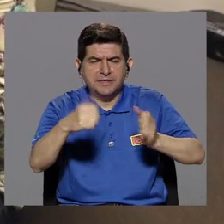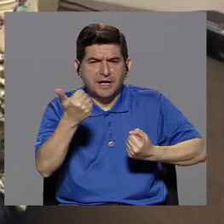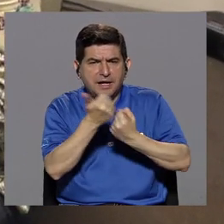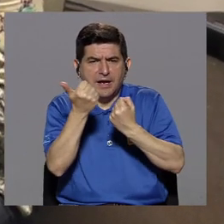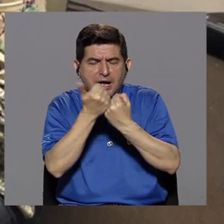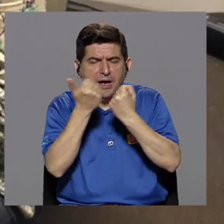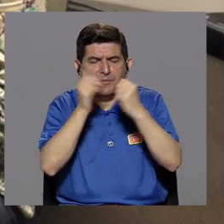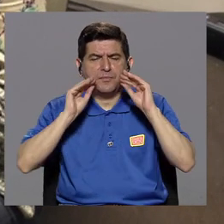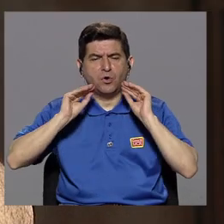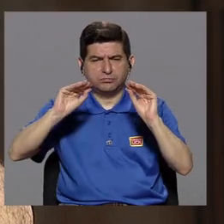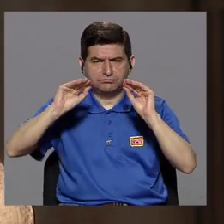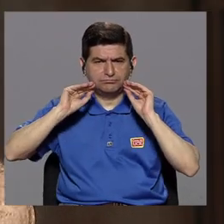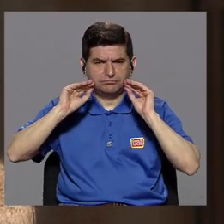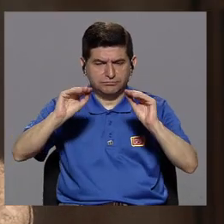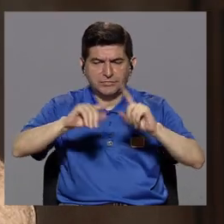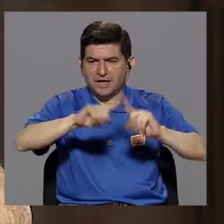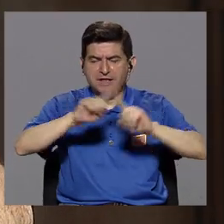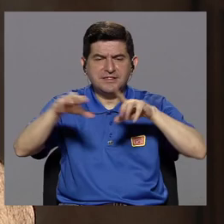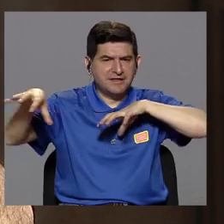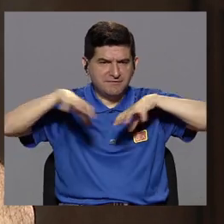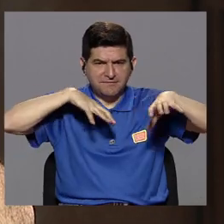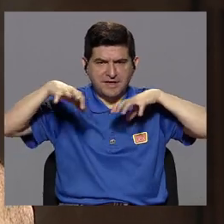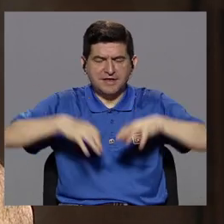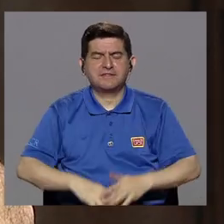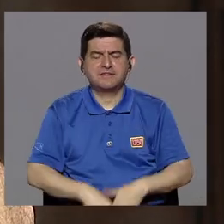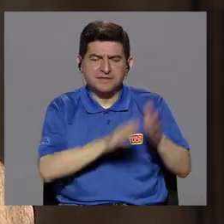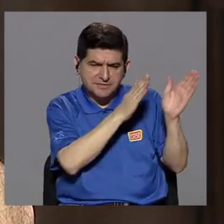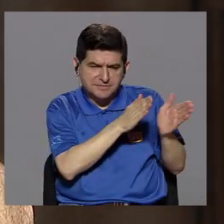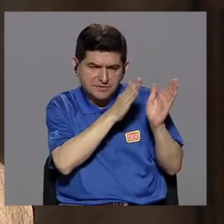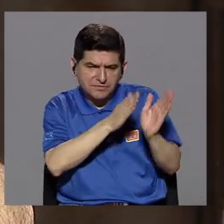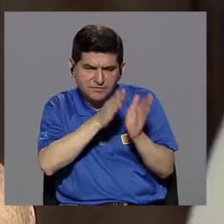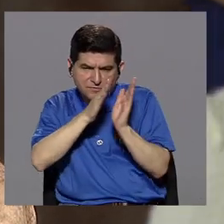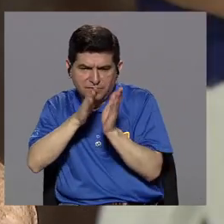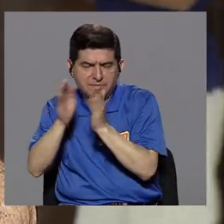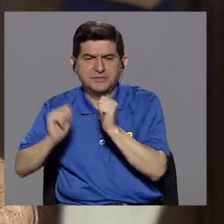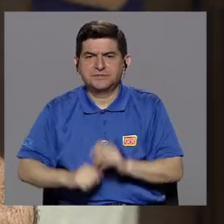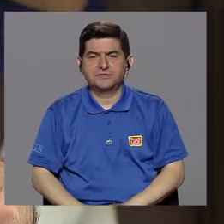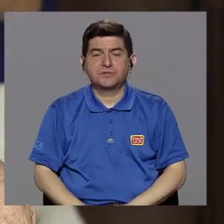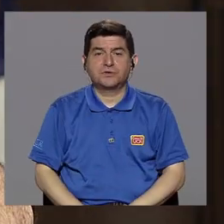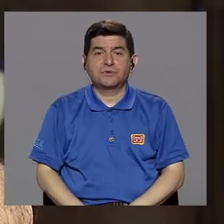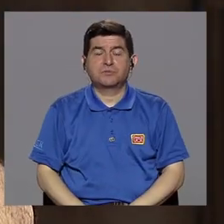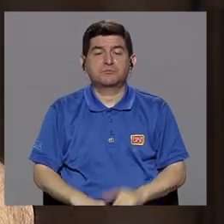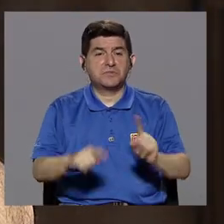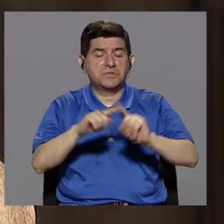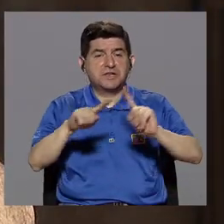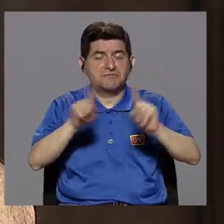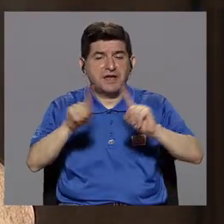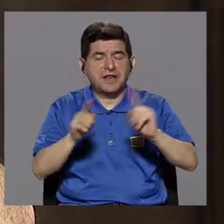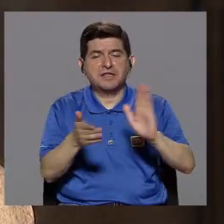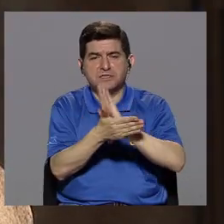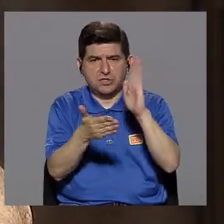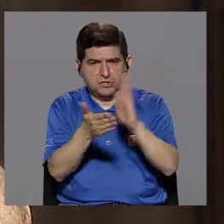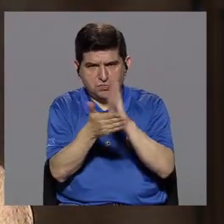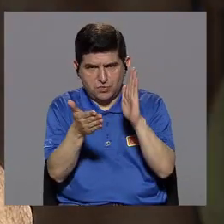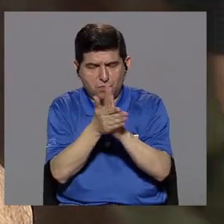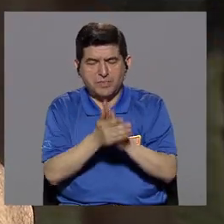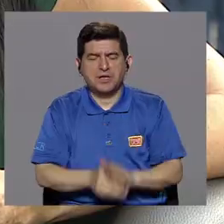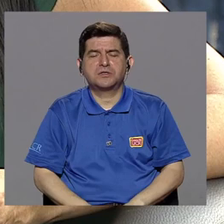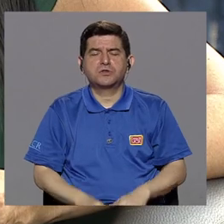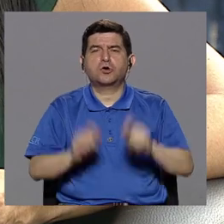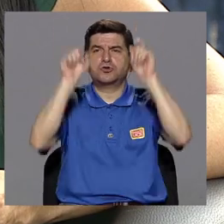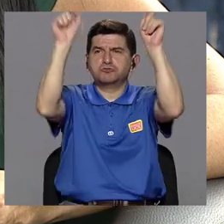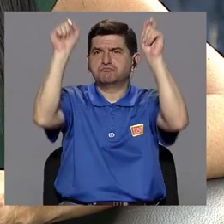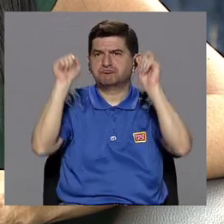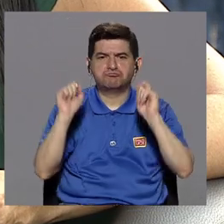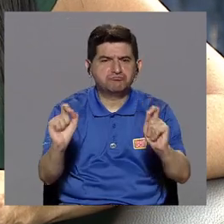de apoyo didáctico para distintas actividades formativas como desplegables, brochures, afiches.